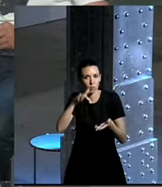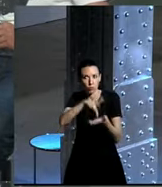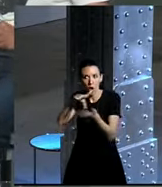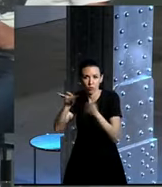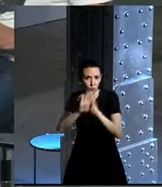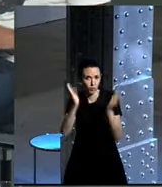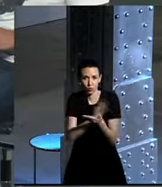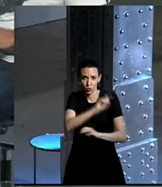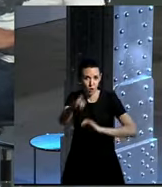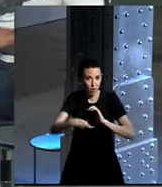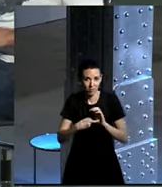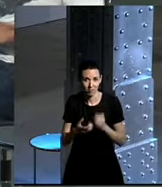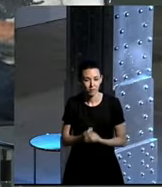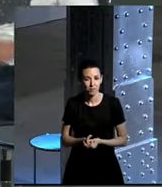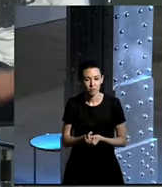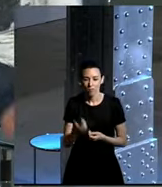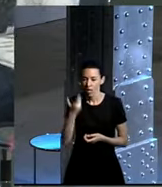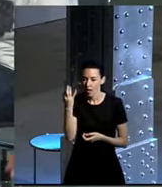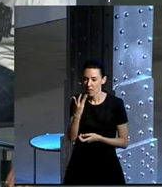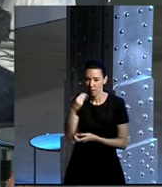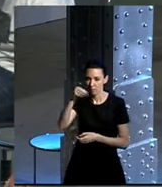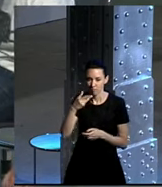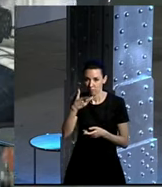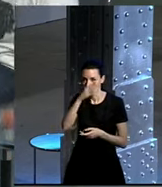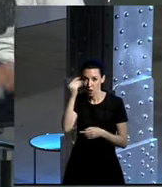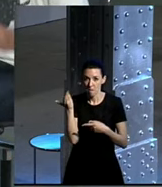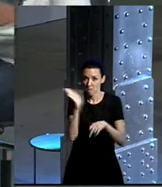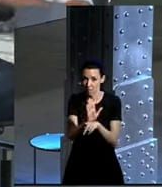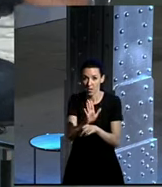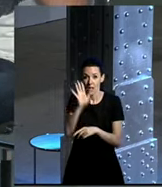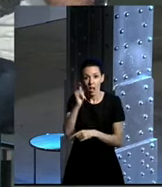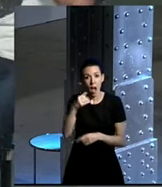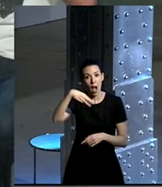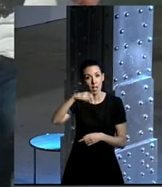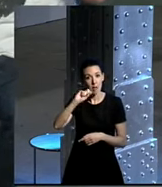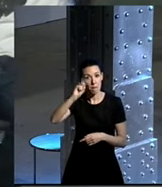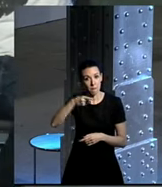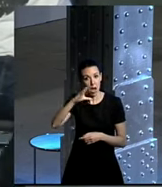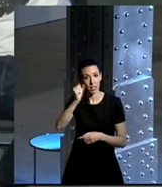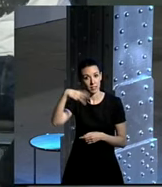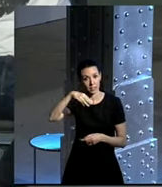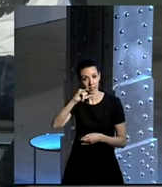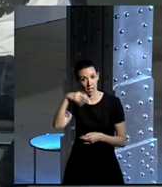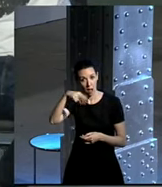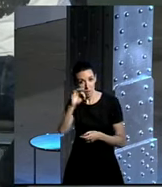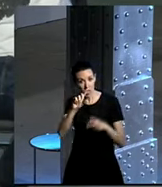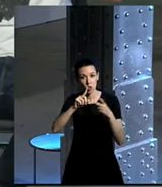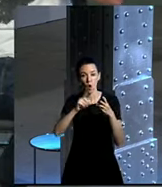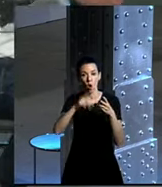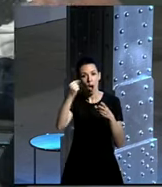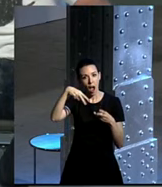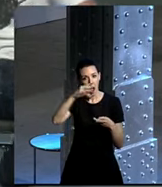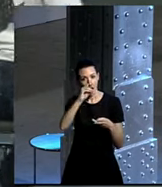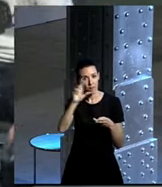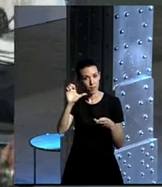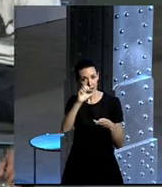el mundo. Tengo que añadir una cosa que me olvidé en la presentación. Tenemos a Max, Camino, Andrea, Natalia y Fernando, no me he equivocado con los nombres, que